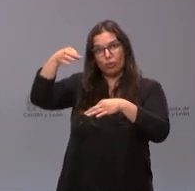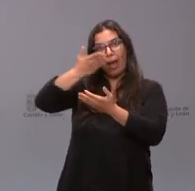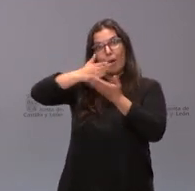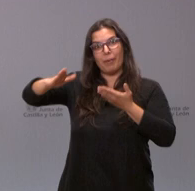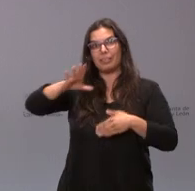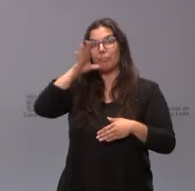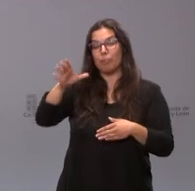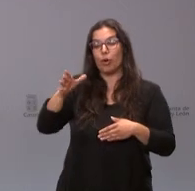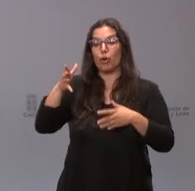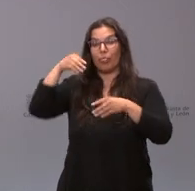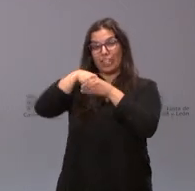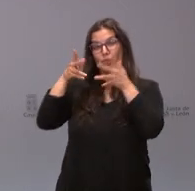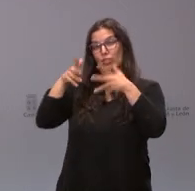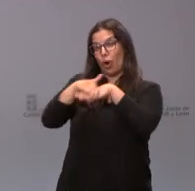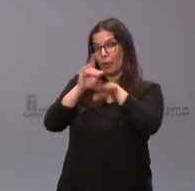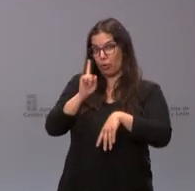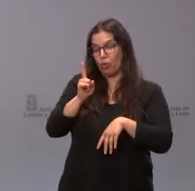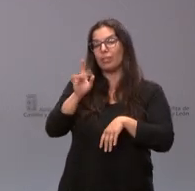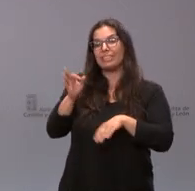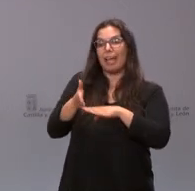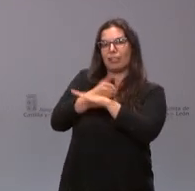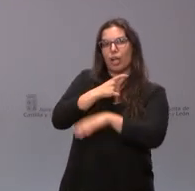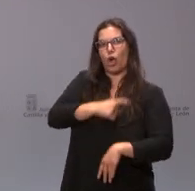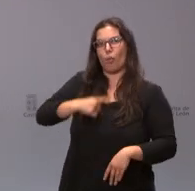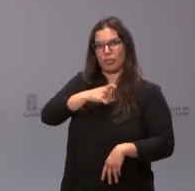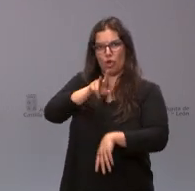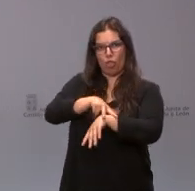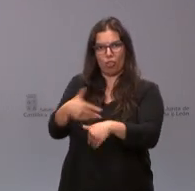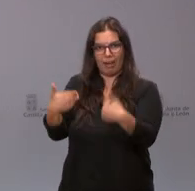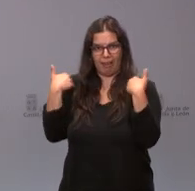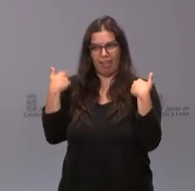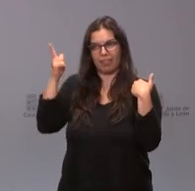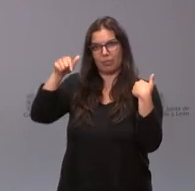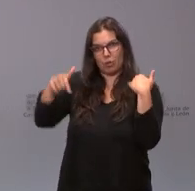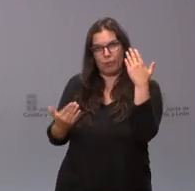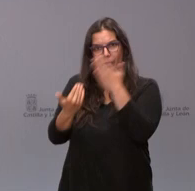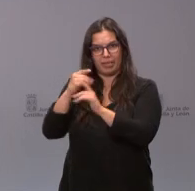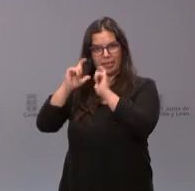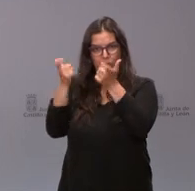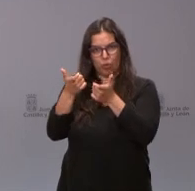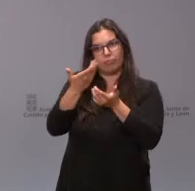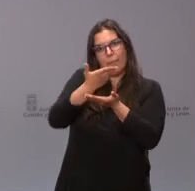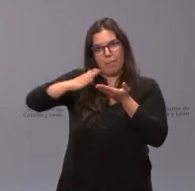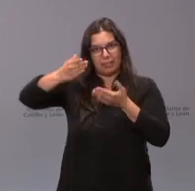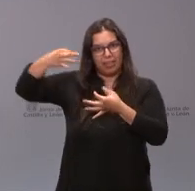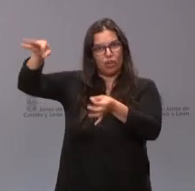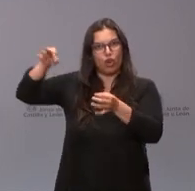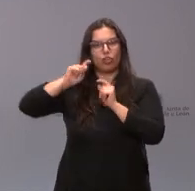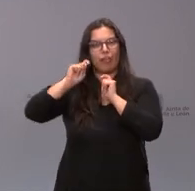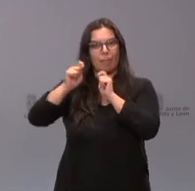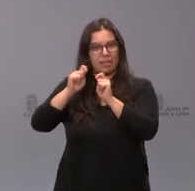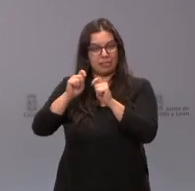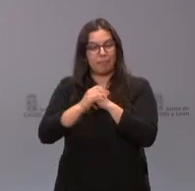no del Consejo de Gobierno, sino de la comisión delegada que hemos tenido también en esta misma mañana. Ambas